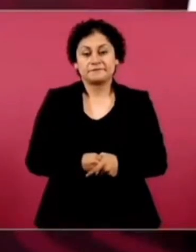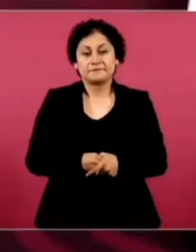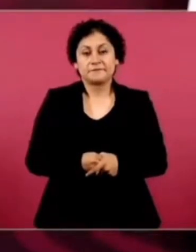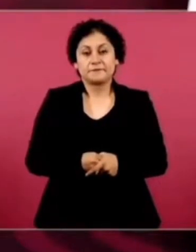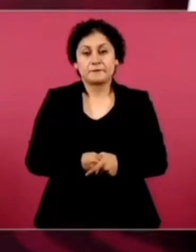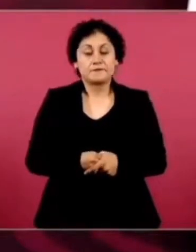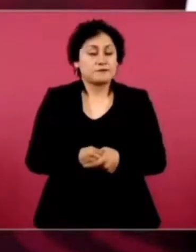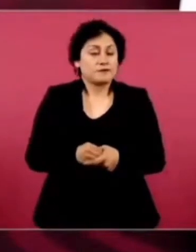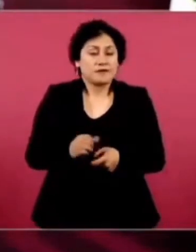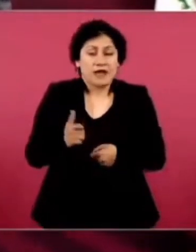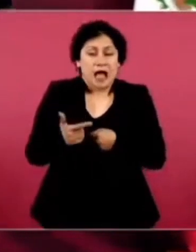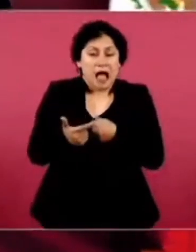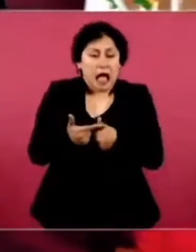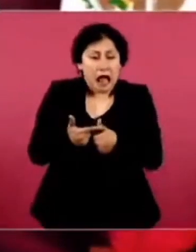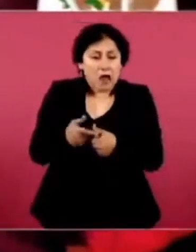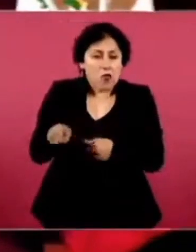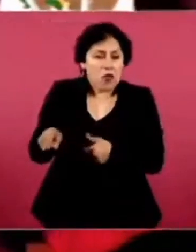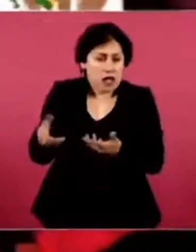Hacer algo, pues.